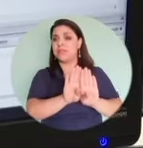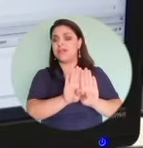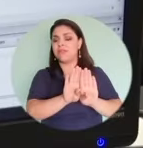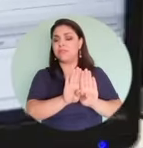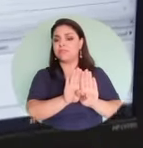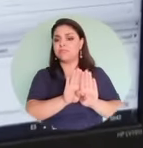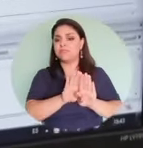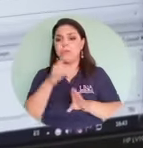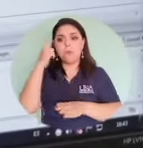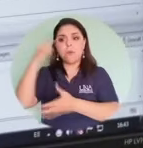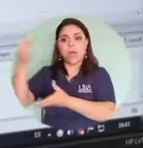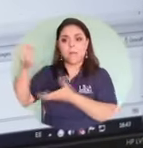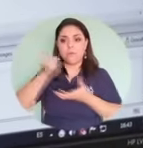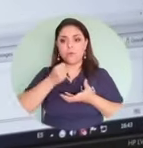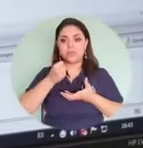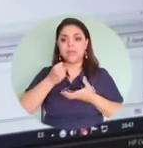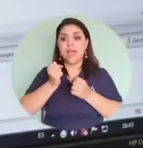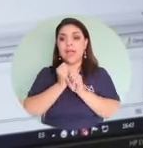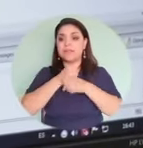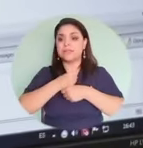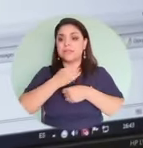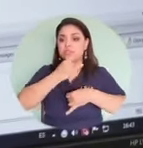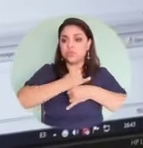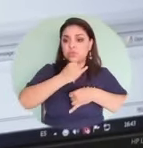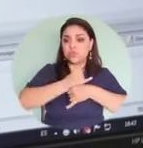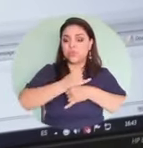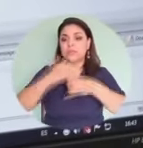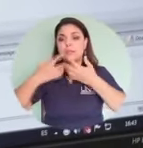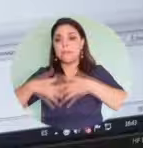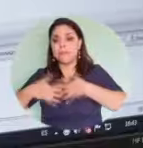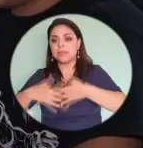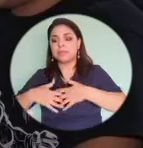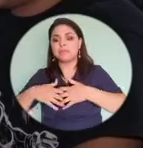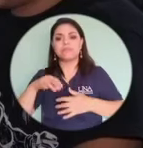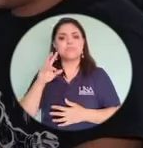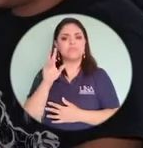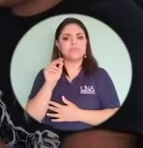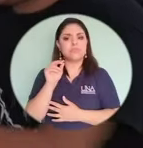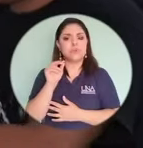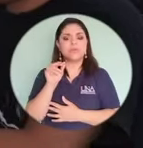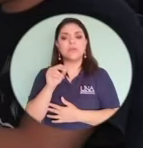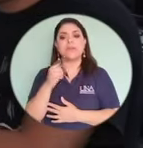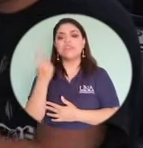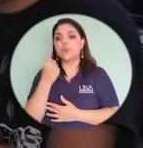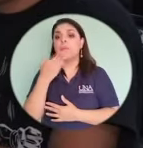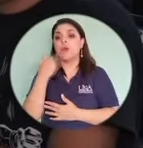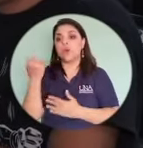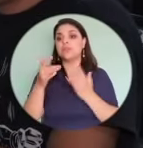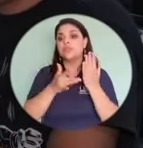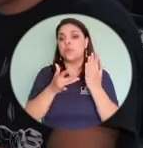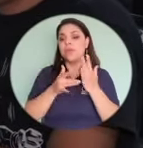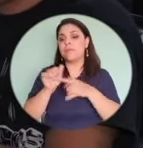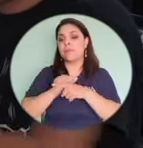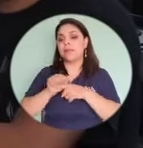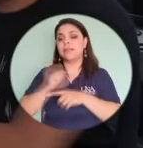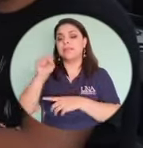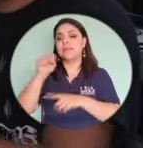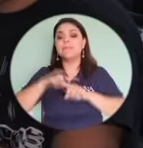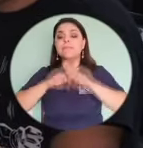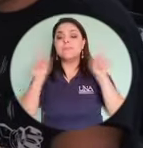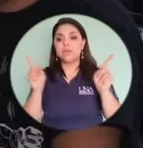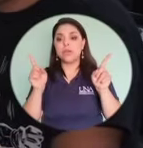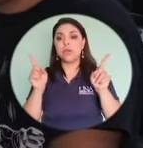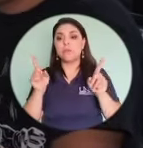las organizaciones, que hacen las instituciones, las empresas, en cuanto a las mejores prácticas y las mejores tecnologías. Si bien es cierto, podríamos hablar